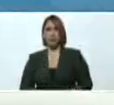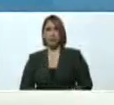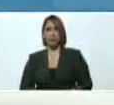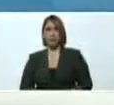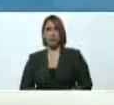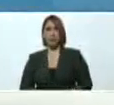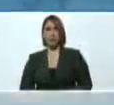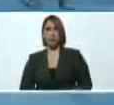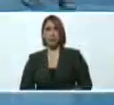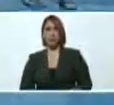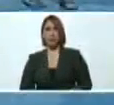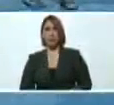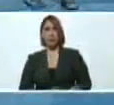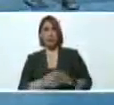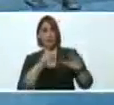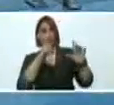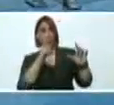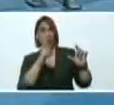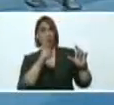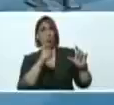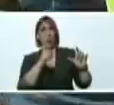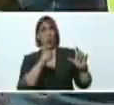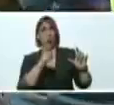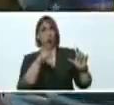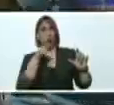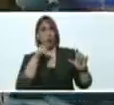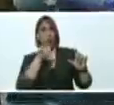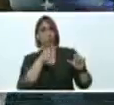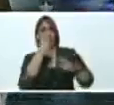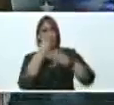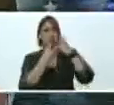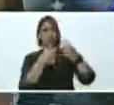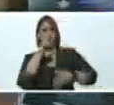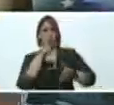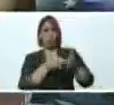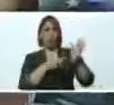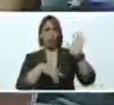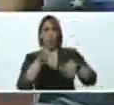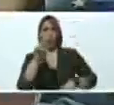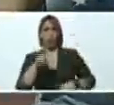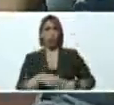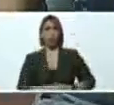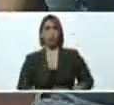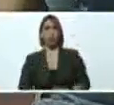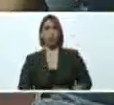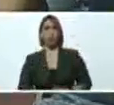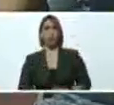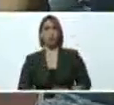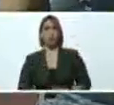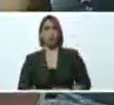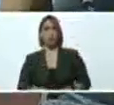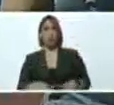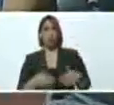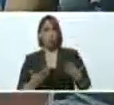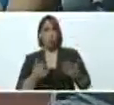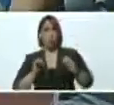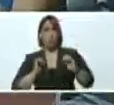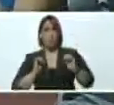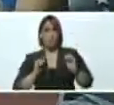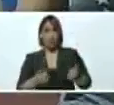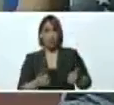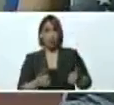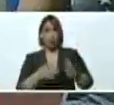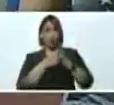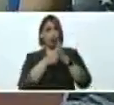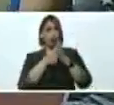Esta foto viene de que usted estuvo aquí en el 2011, mi presidente, cuando empezó todo